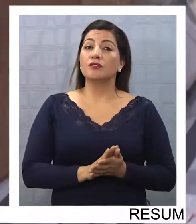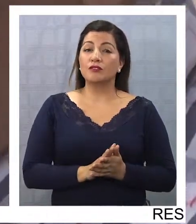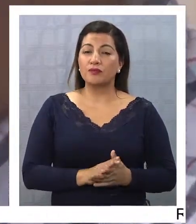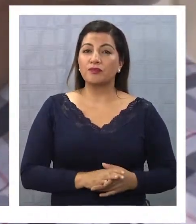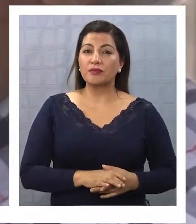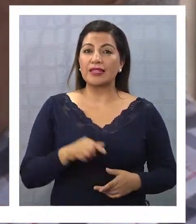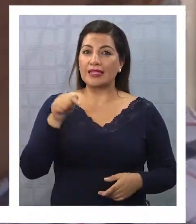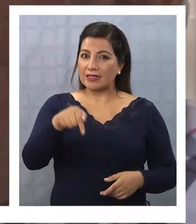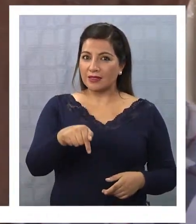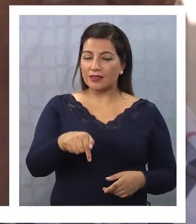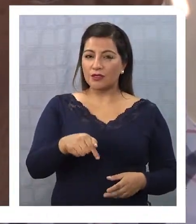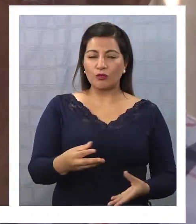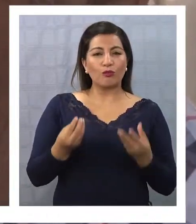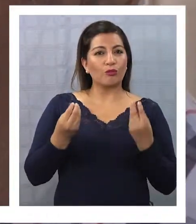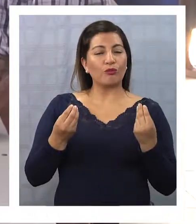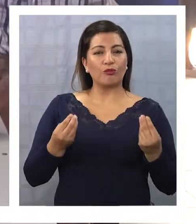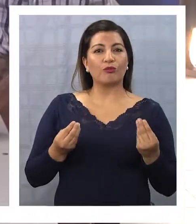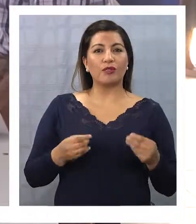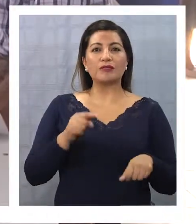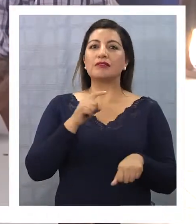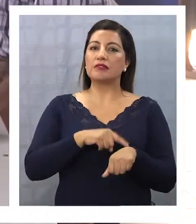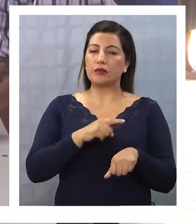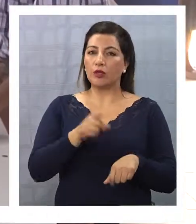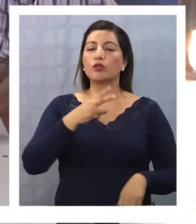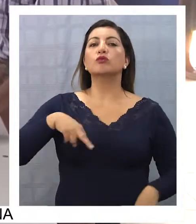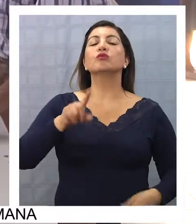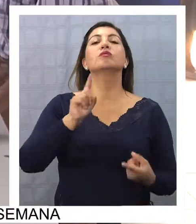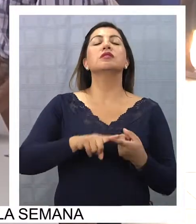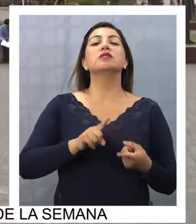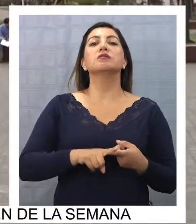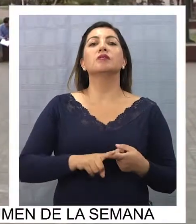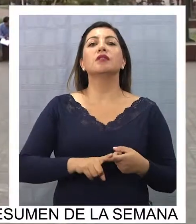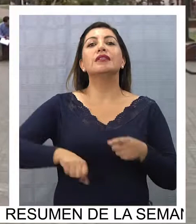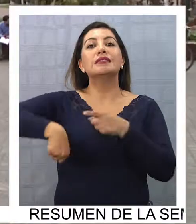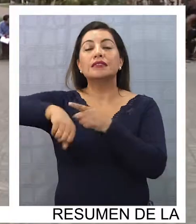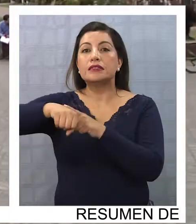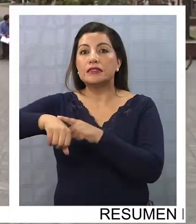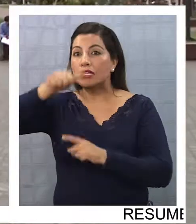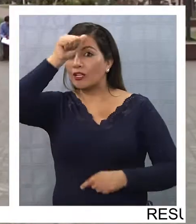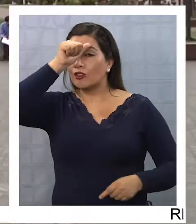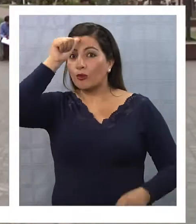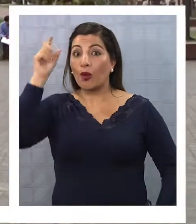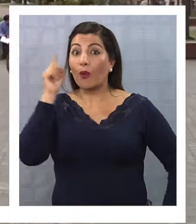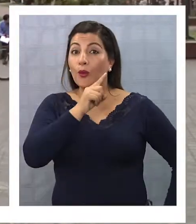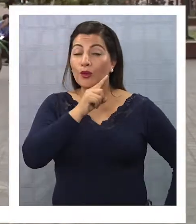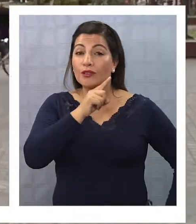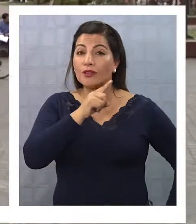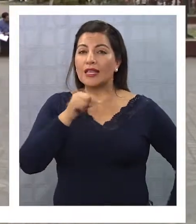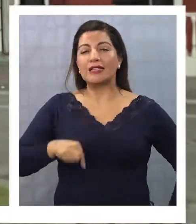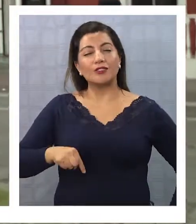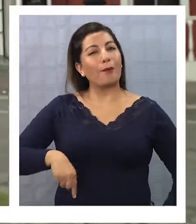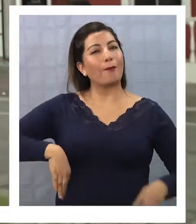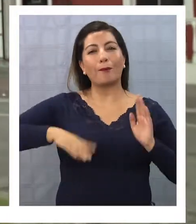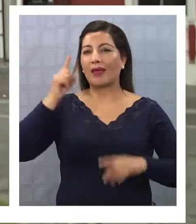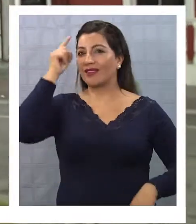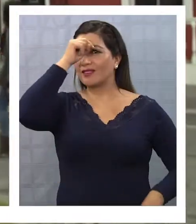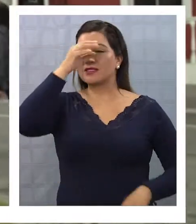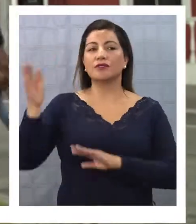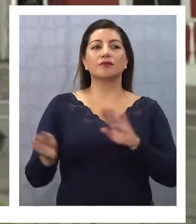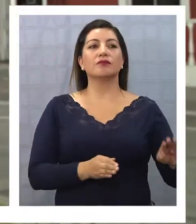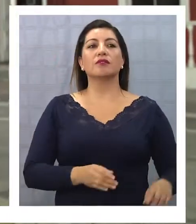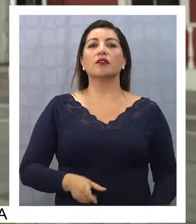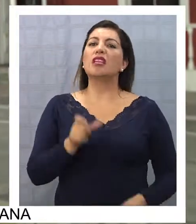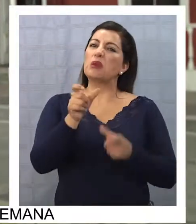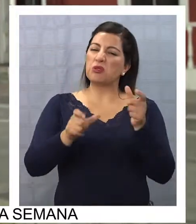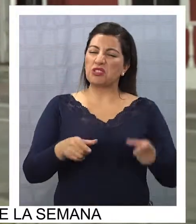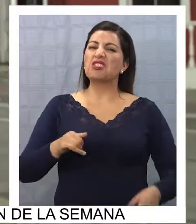creo que este es uno de los momentos que hay que participar. Pero el partido de Chile el fin de semana, el domingo, la final, va a complicar las cosas. La gente sí va a